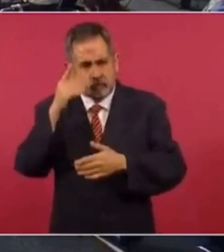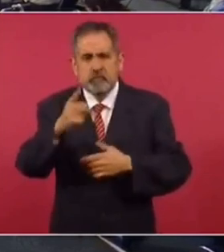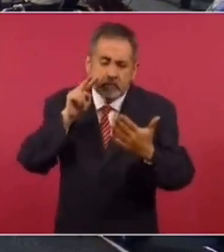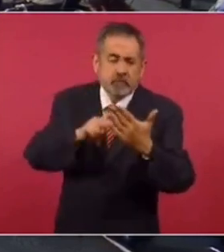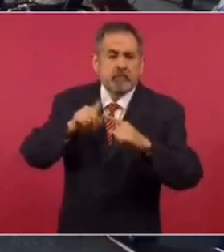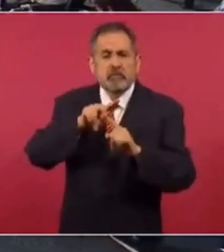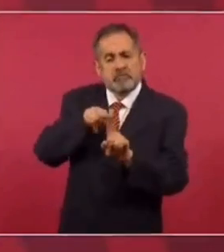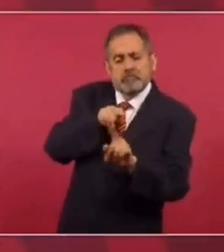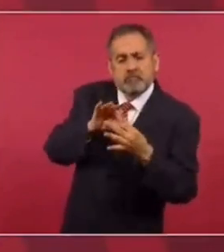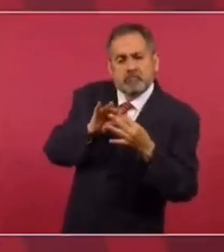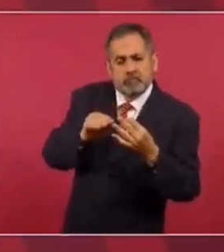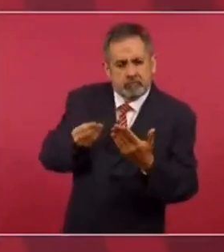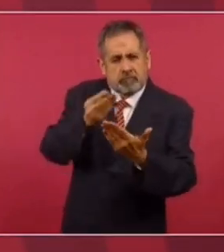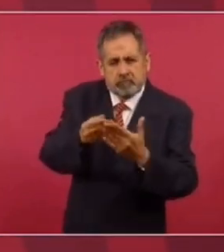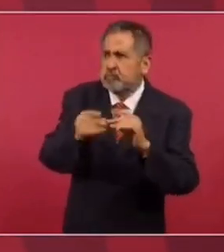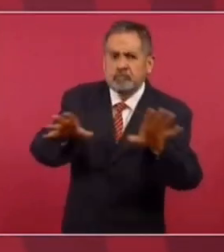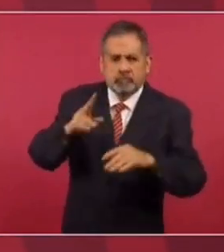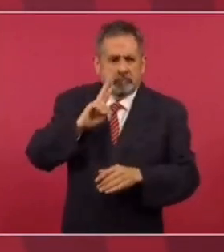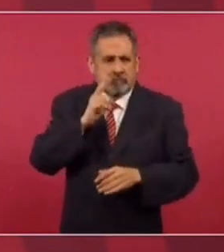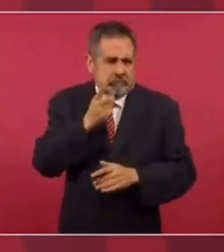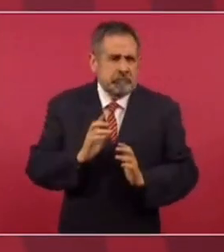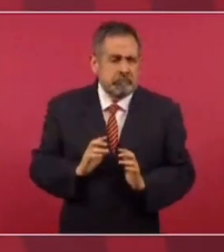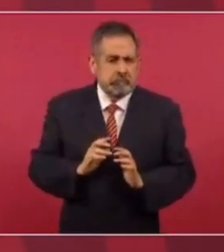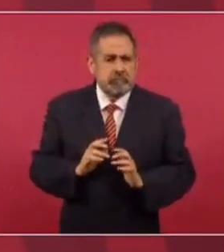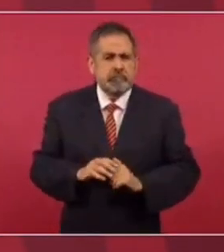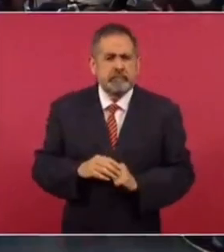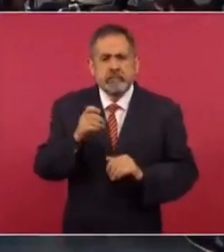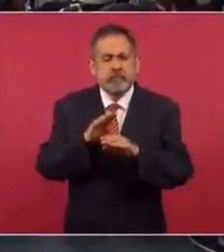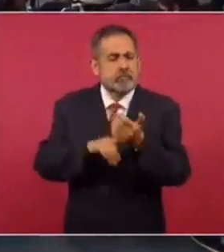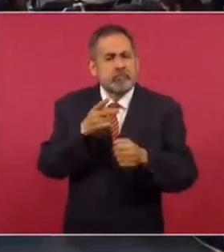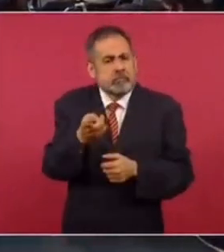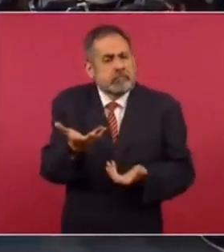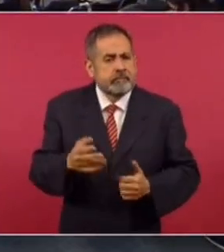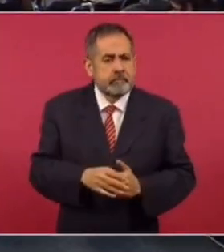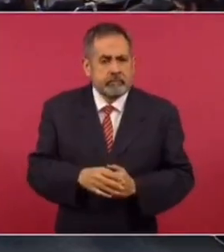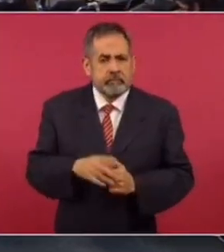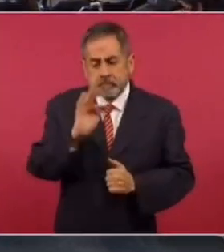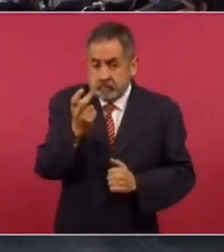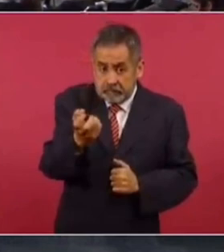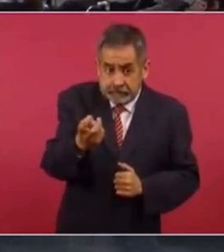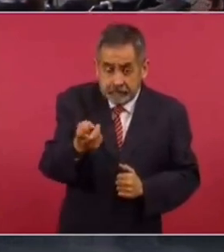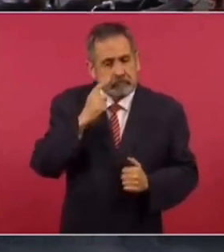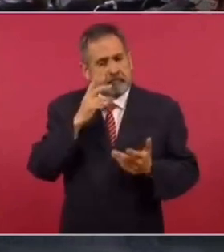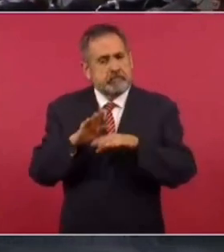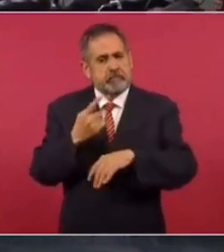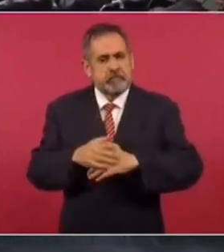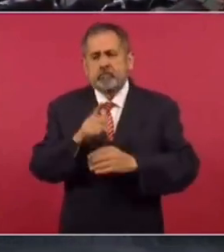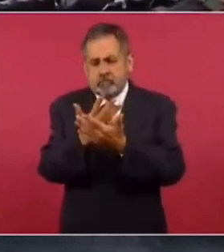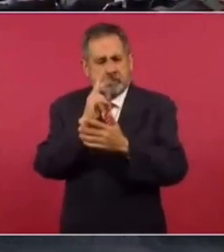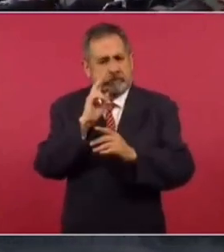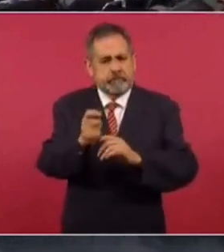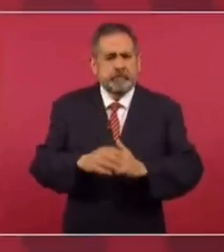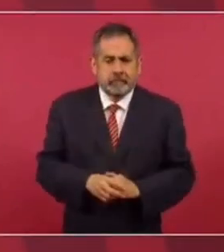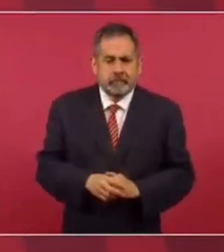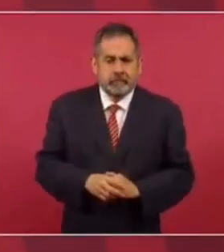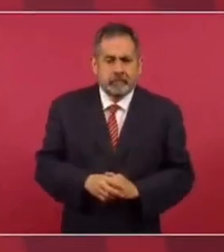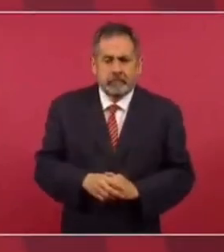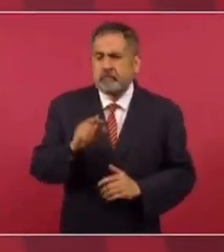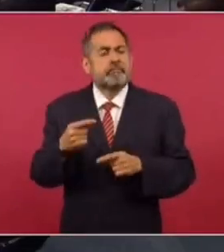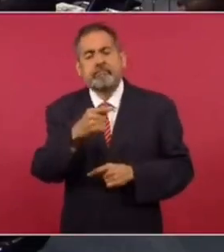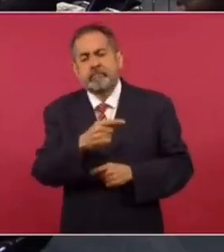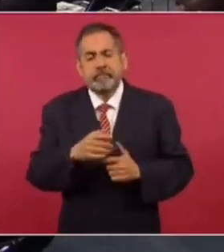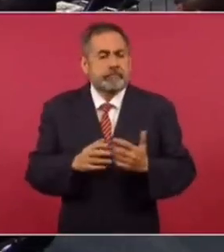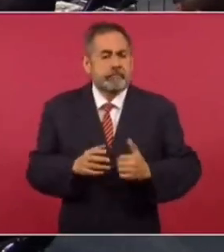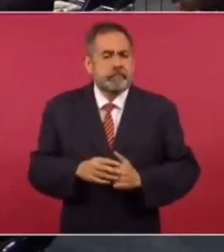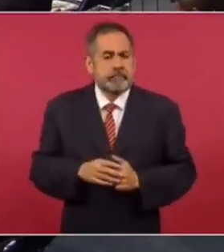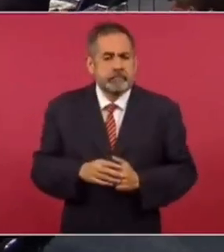eso hay que ver también qué interpretación se les está dando y por qué lo hicieron, si es que lo hicieron. Esperad, porque ya nada más